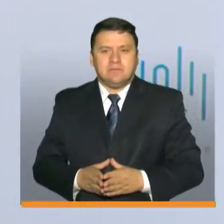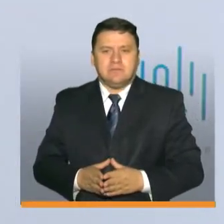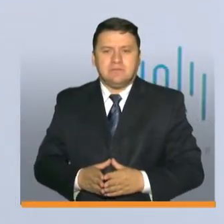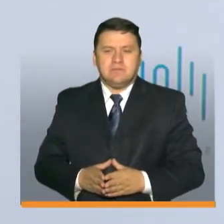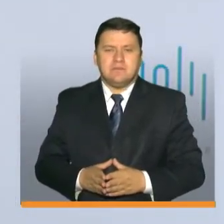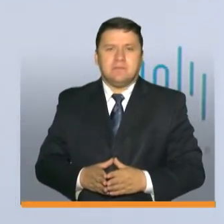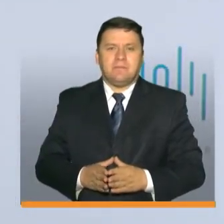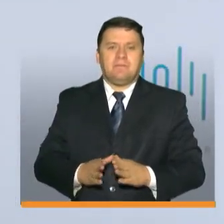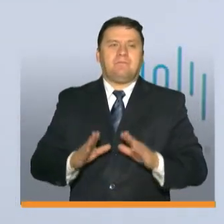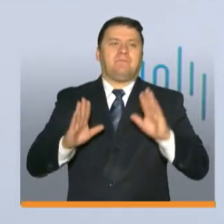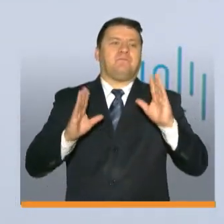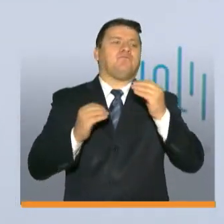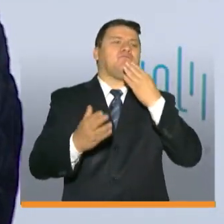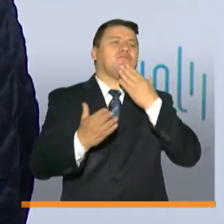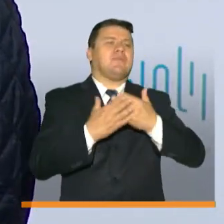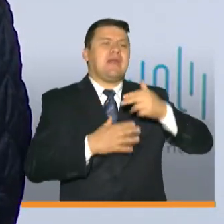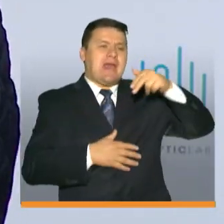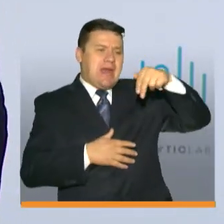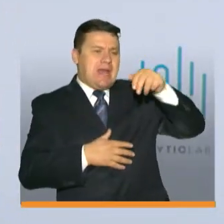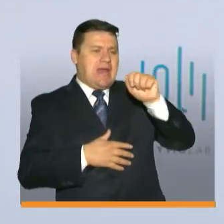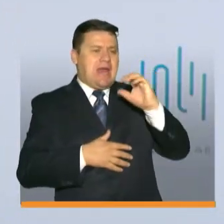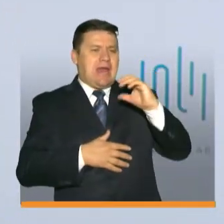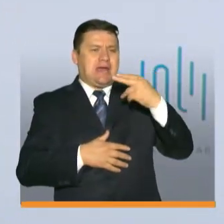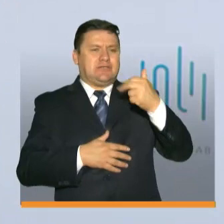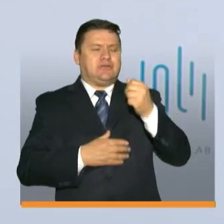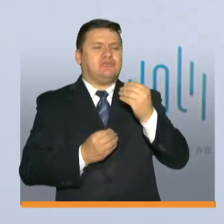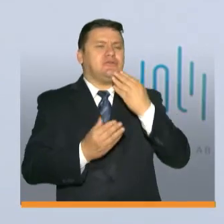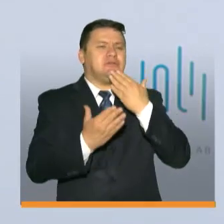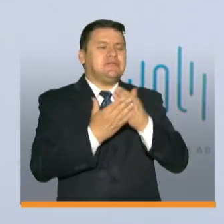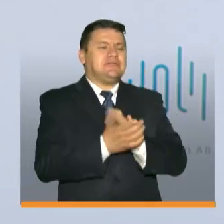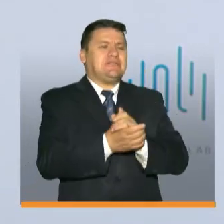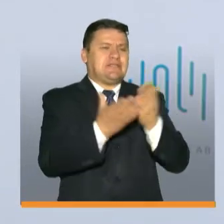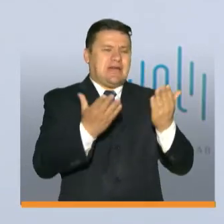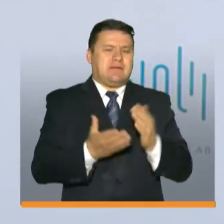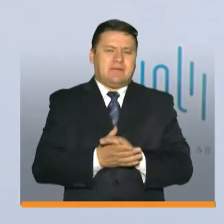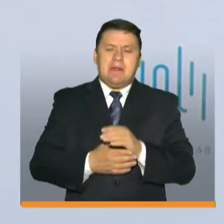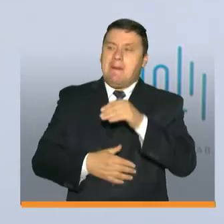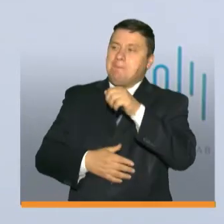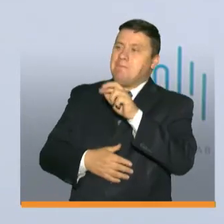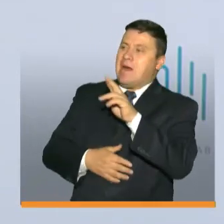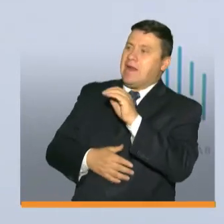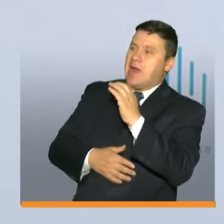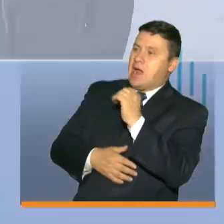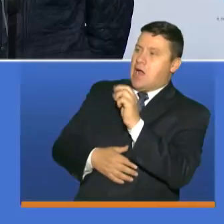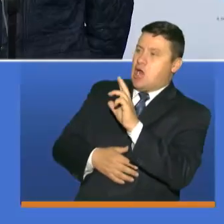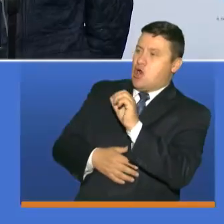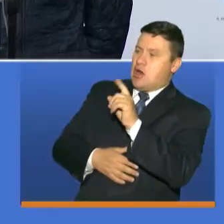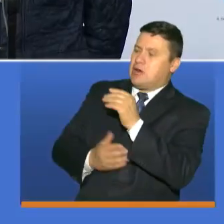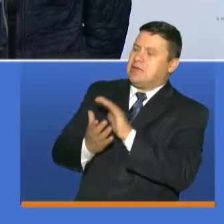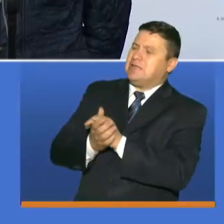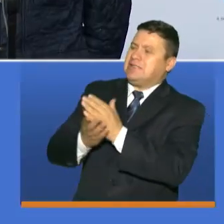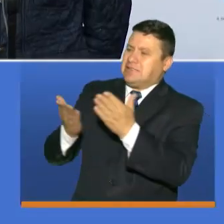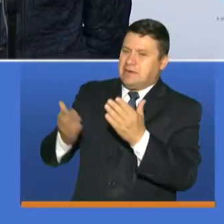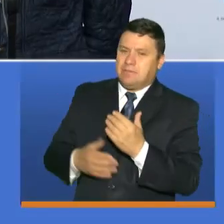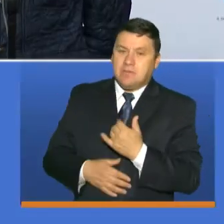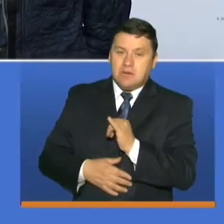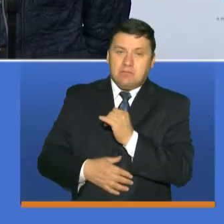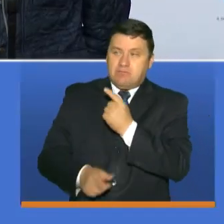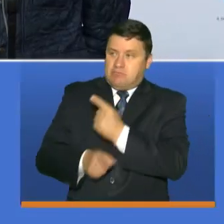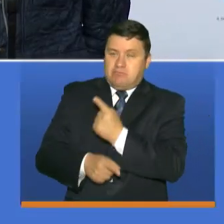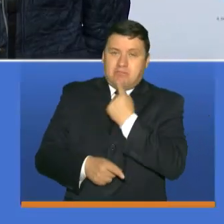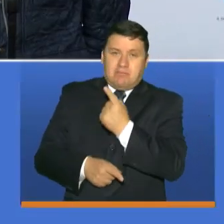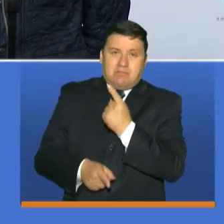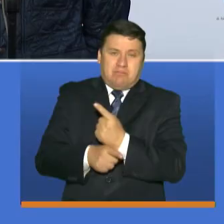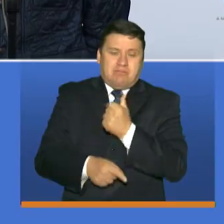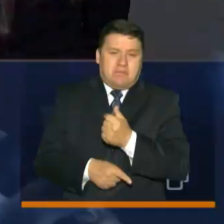Bueno, Nacho, muchas gracias. Un saludo a todos. Carolina Salgado, María Carolina y finalmente yo creo que ya dijiste todos